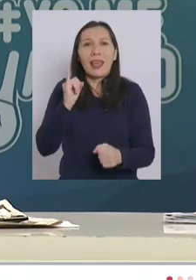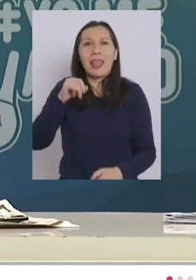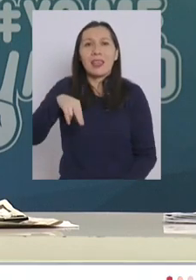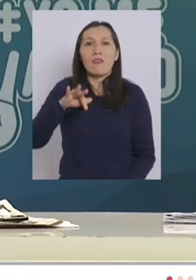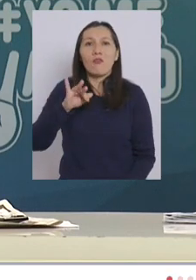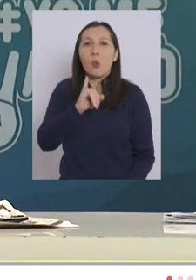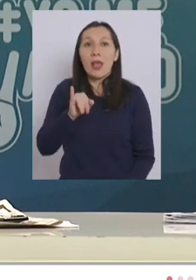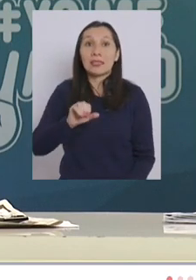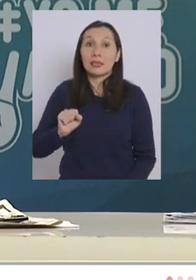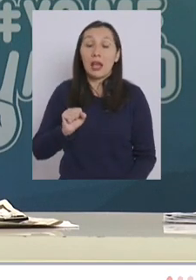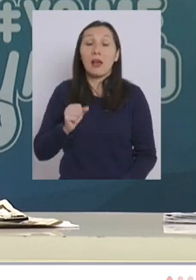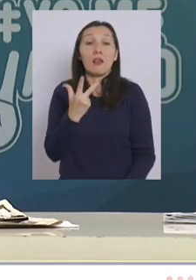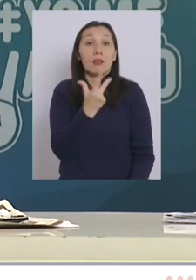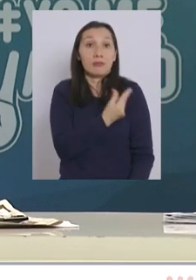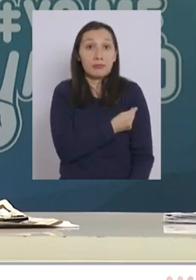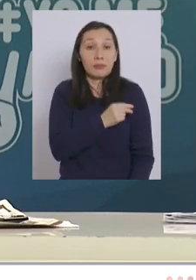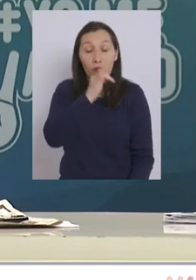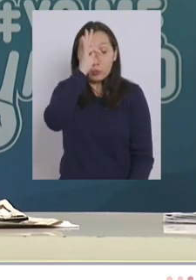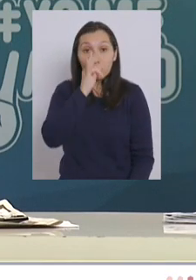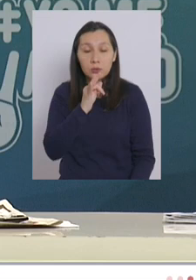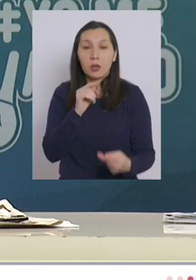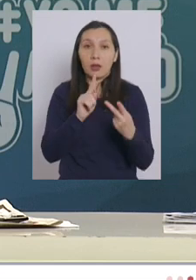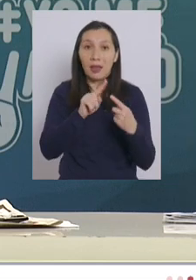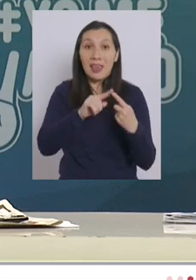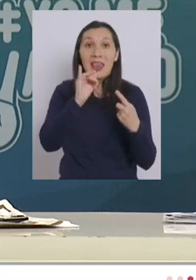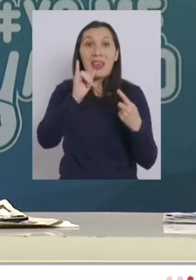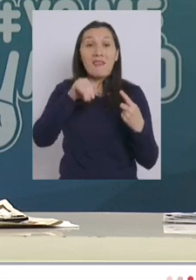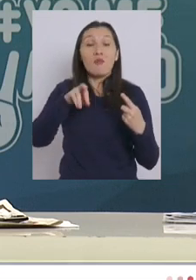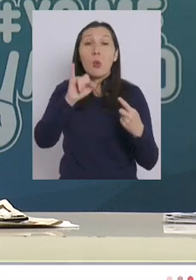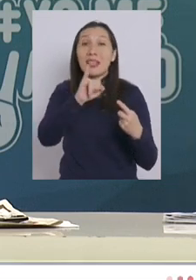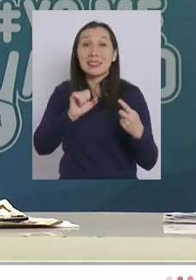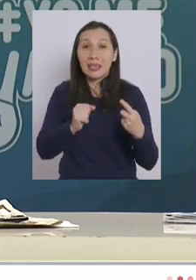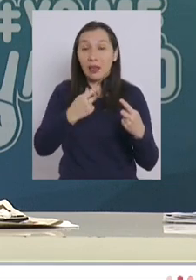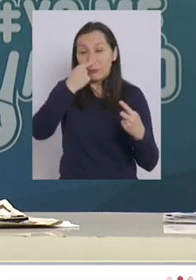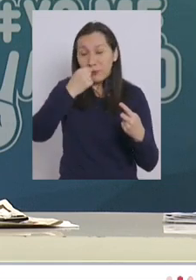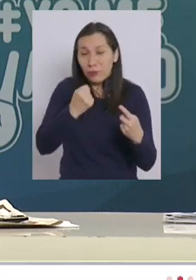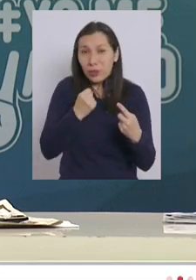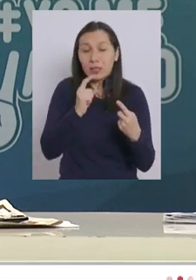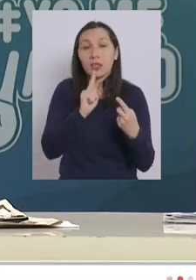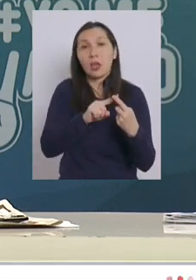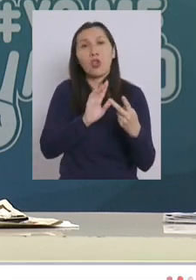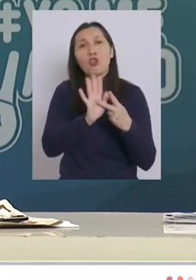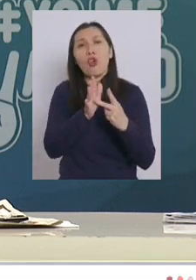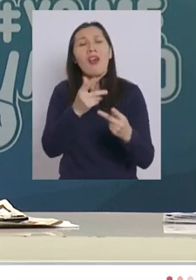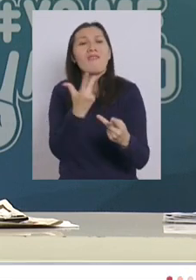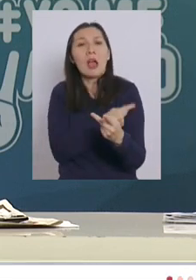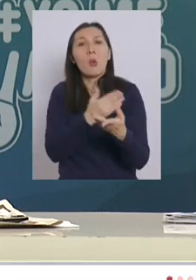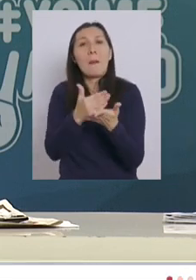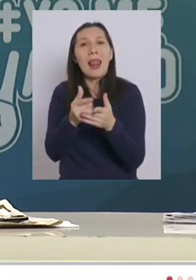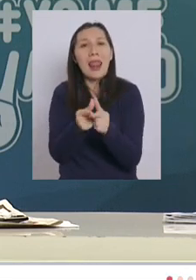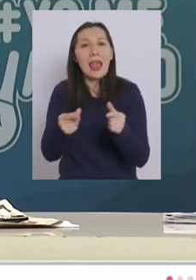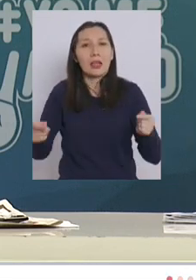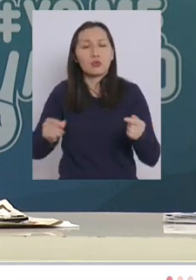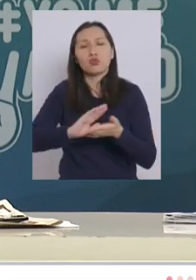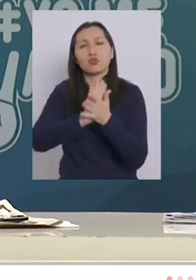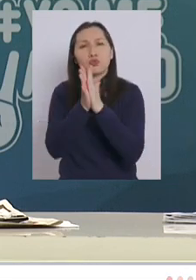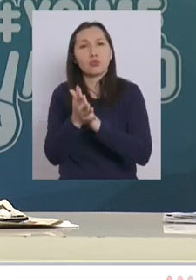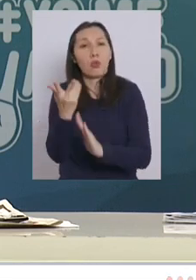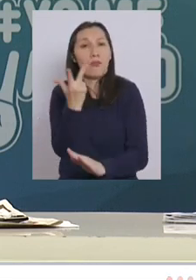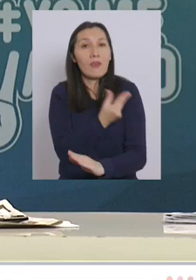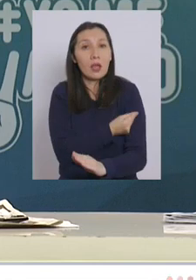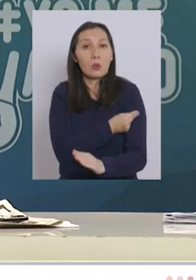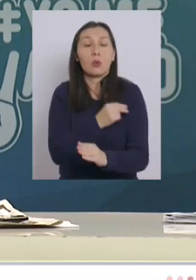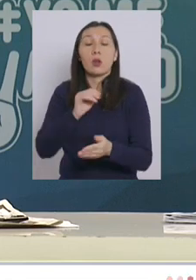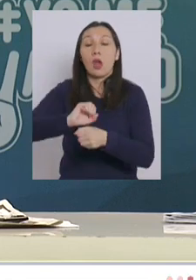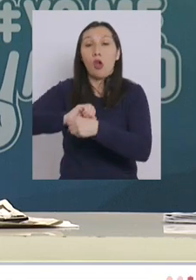nuestros funcionarios van a estar colocando influenza todas las vacunas del plan nacional de inmunizaciones todas las vacunas que les